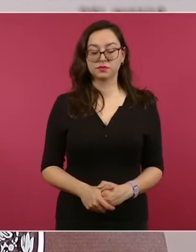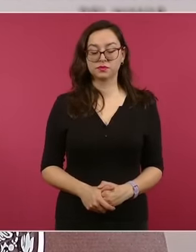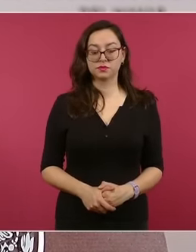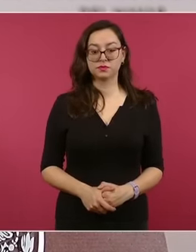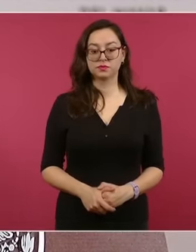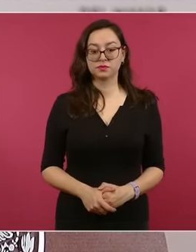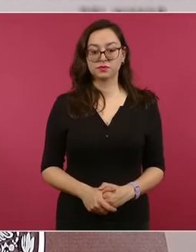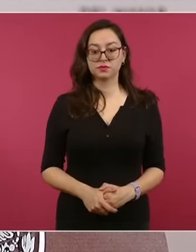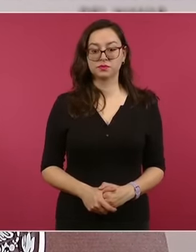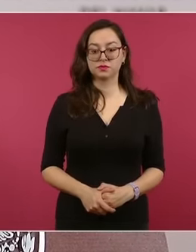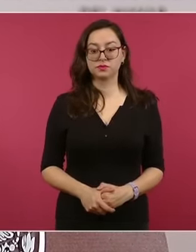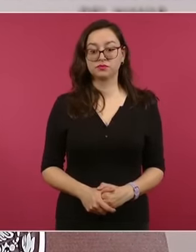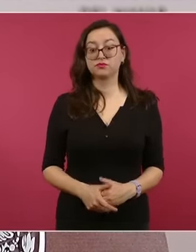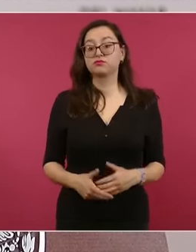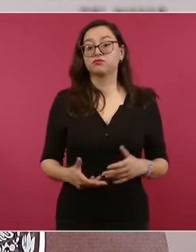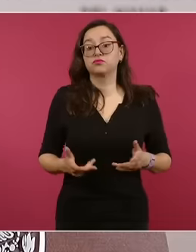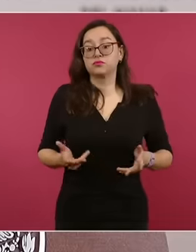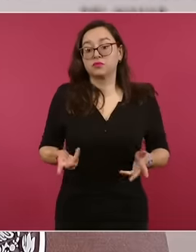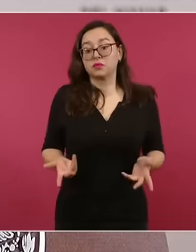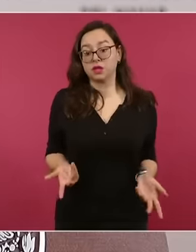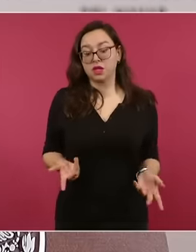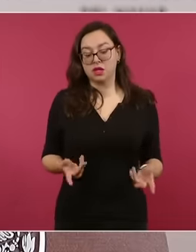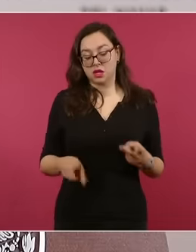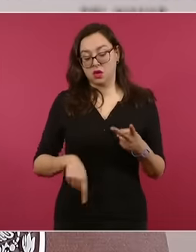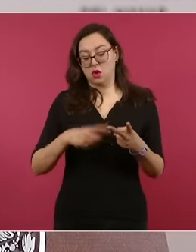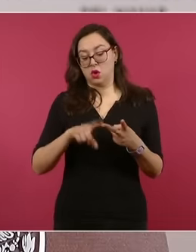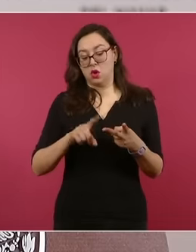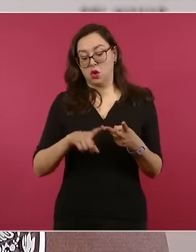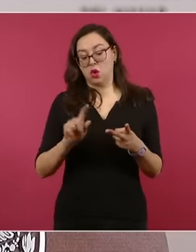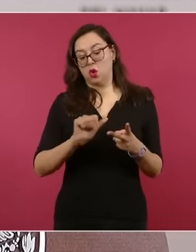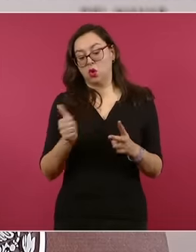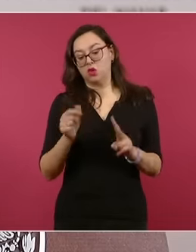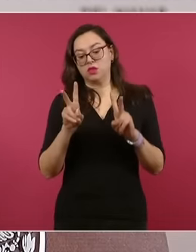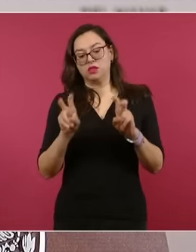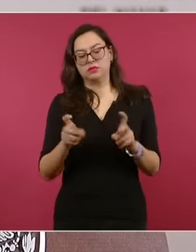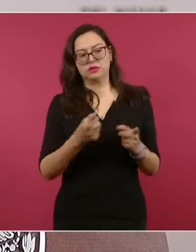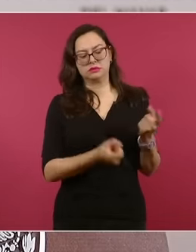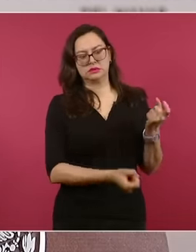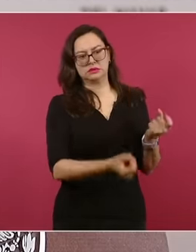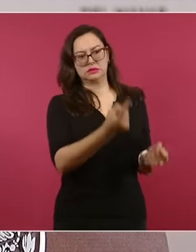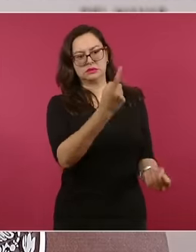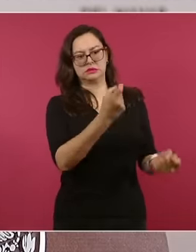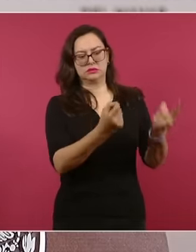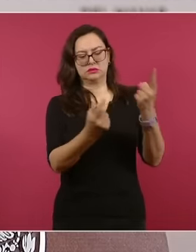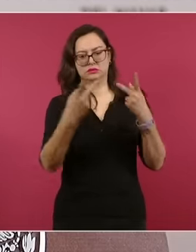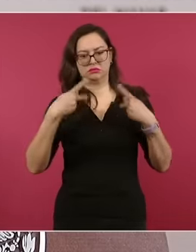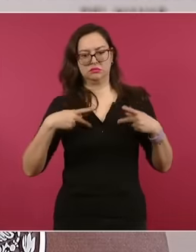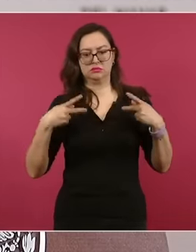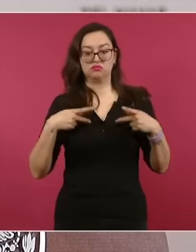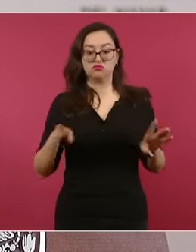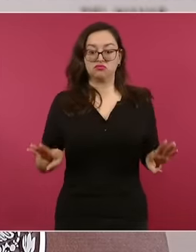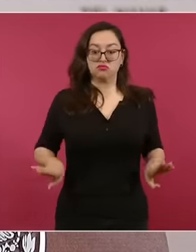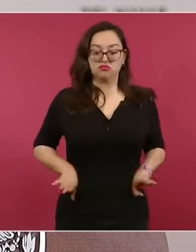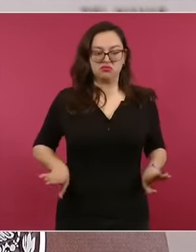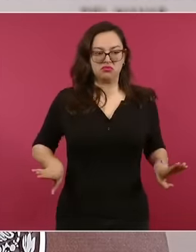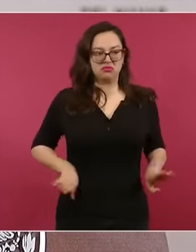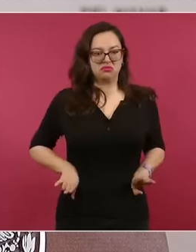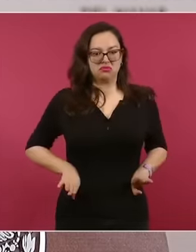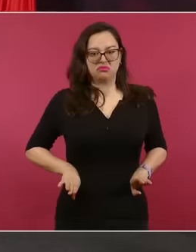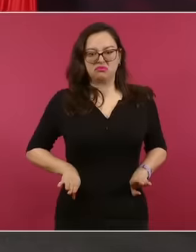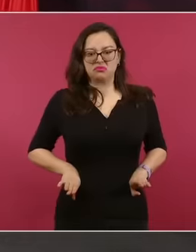estamos viviendo, pues hay que ir a la historia.